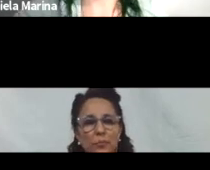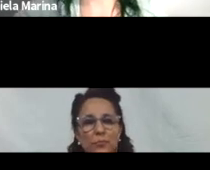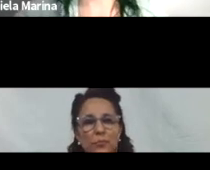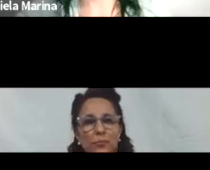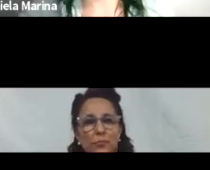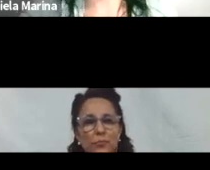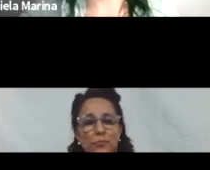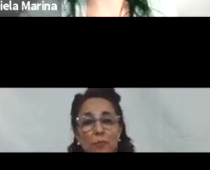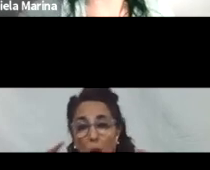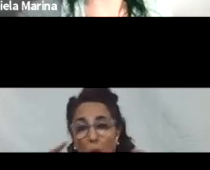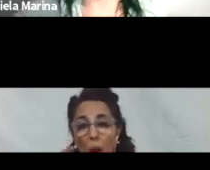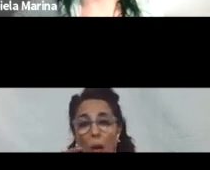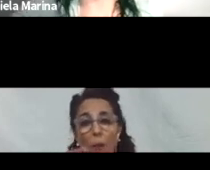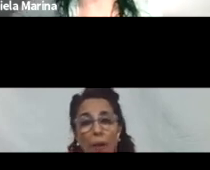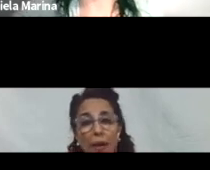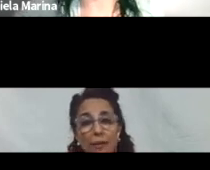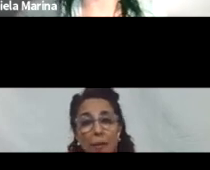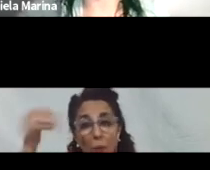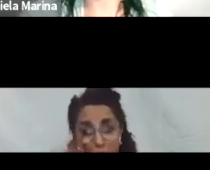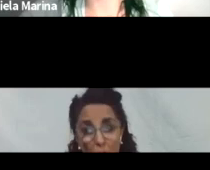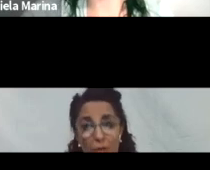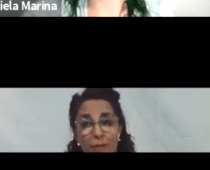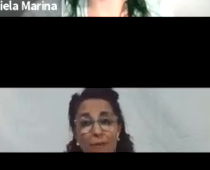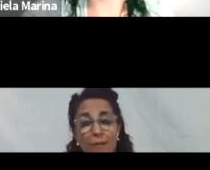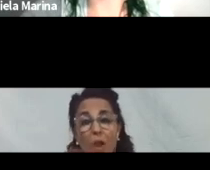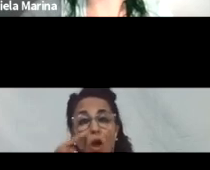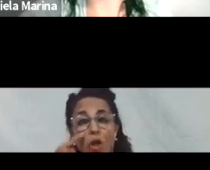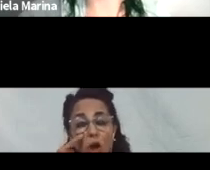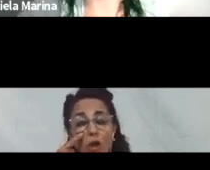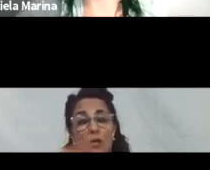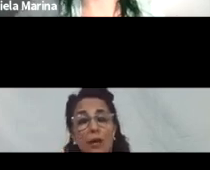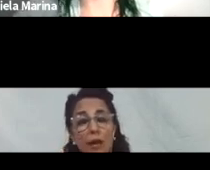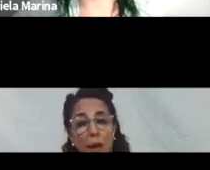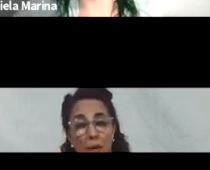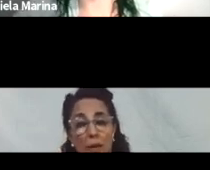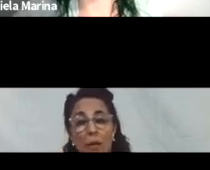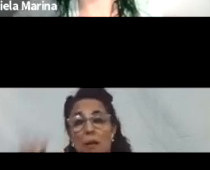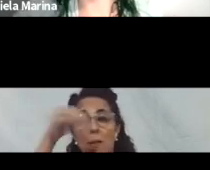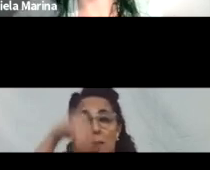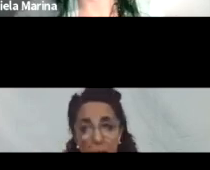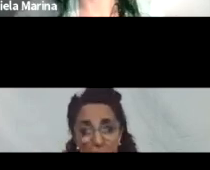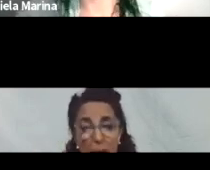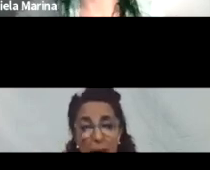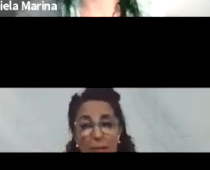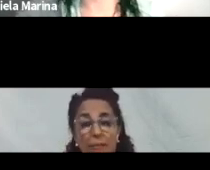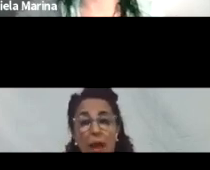El objetivo de hoy es conocer herramientas y recomendaciones para implementar la accesibilidad en el aula.